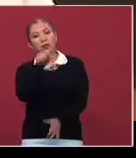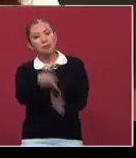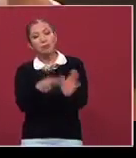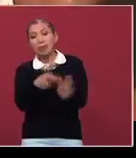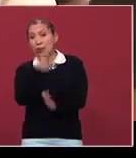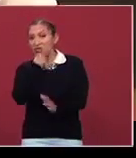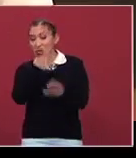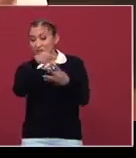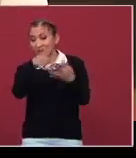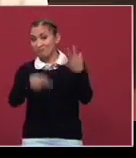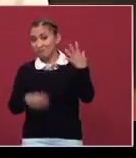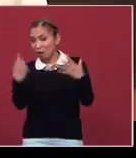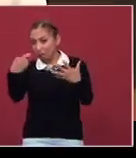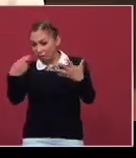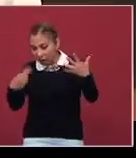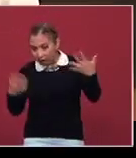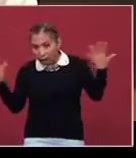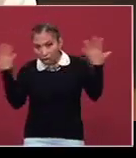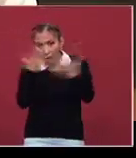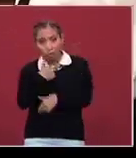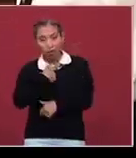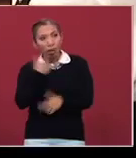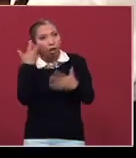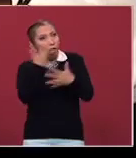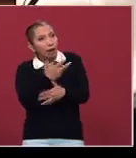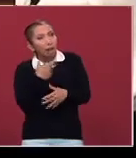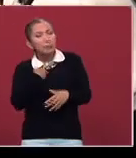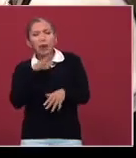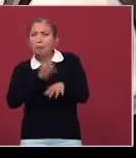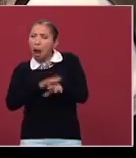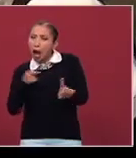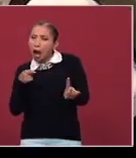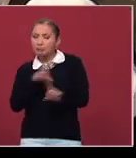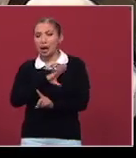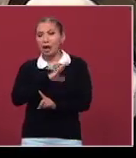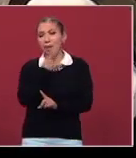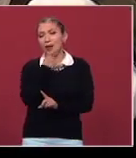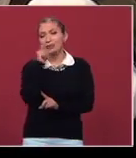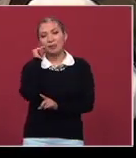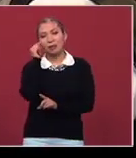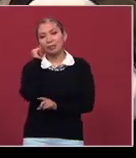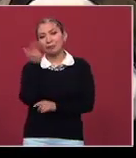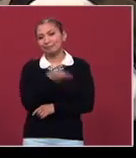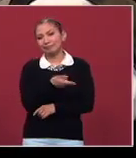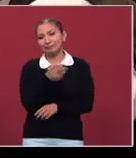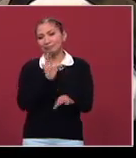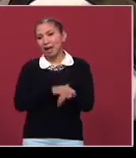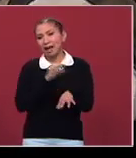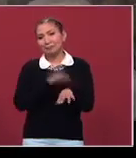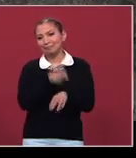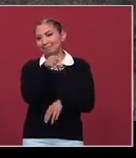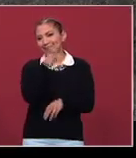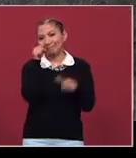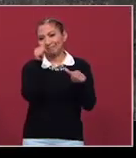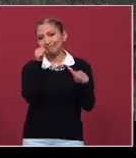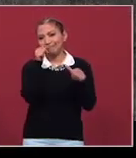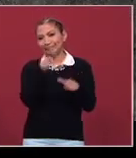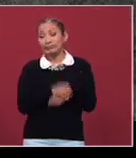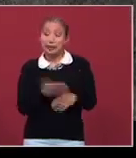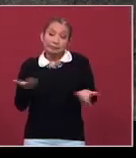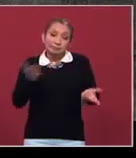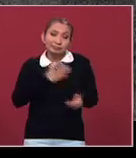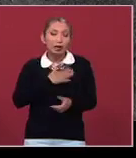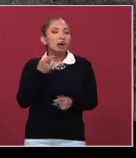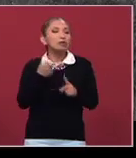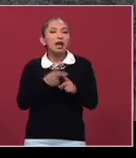mencionaba varios, pero con especial cariño me hablaba de Zapata. Y bueno,